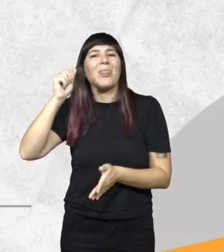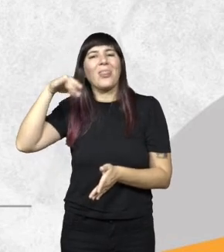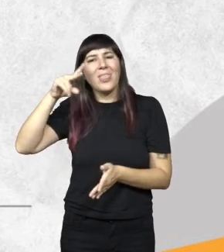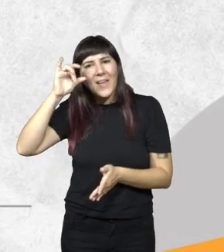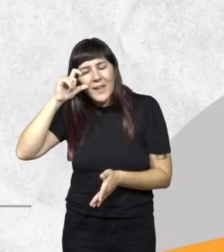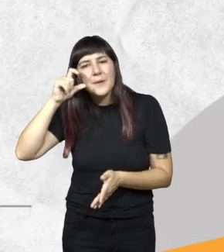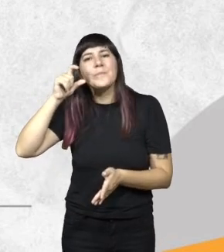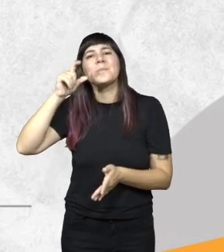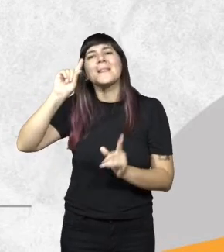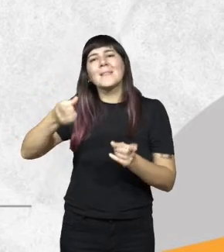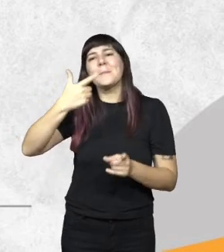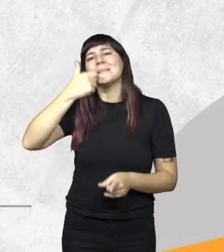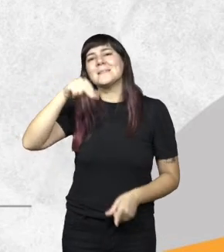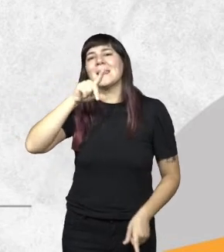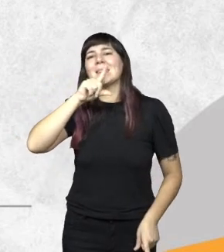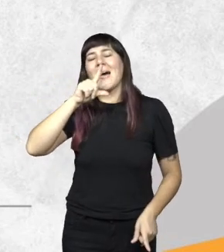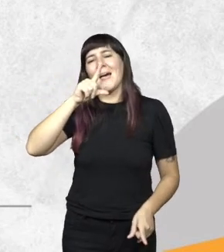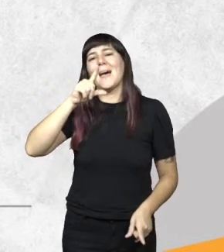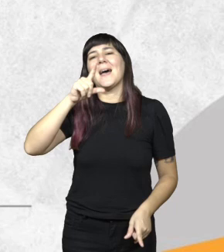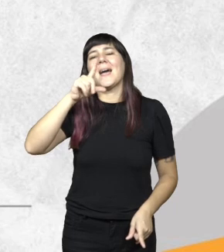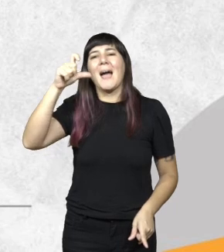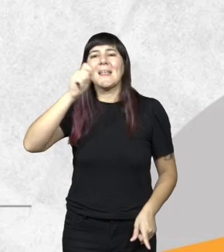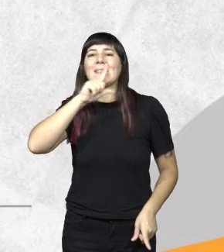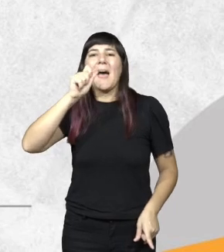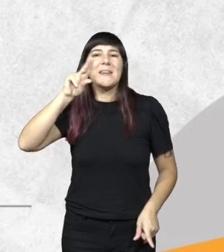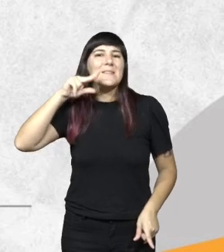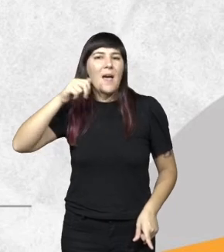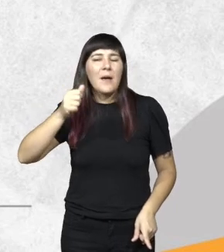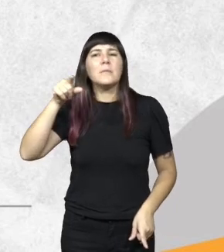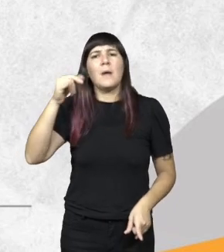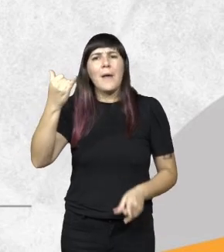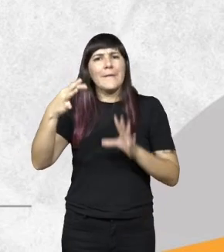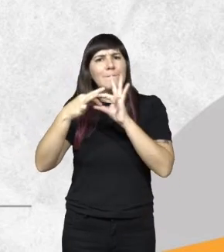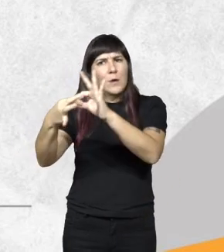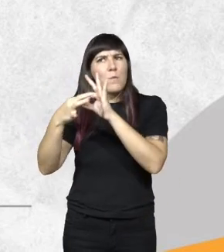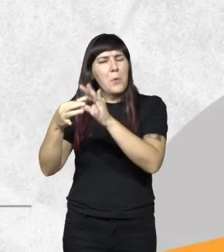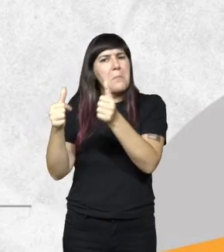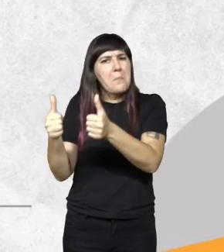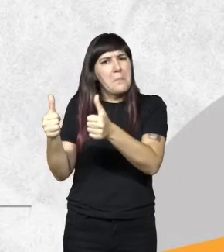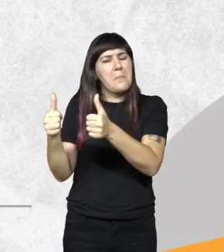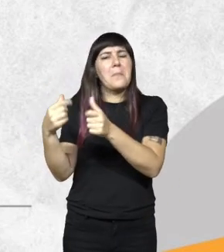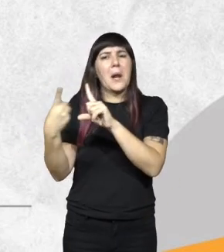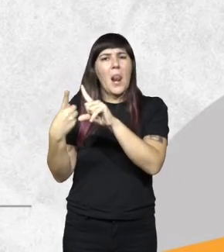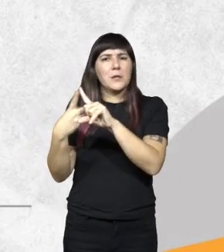quien tenemos convenios firmados y tenemos un muy buen vínculo y buena relación entonces